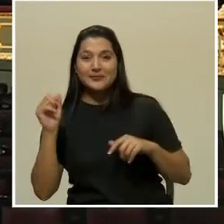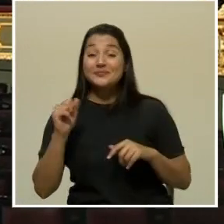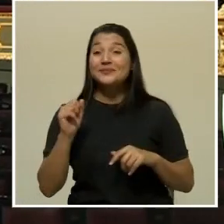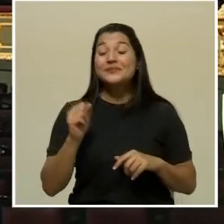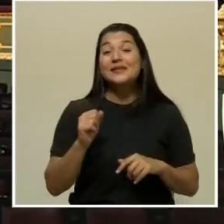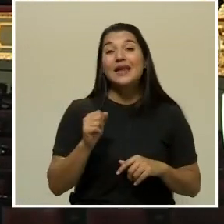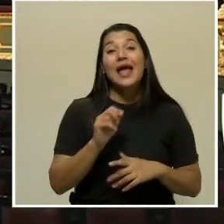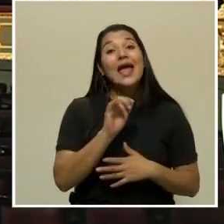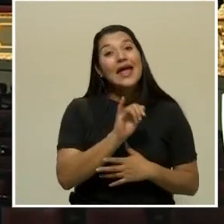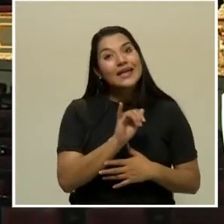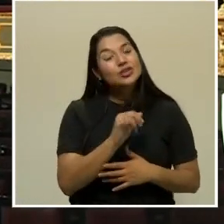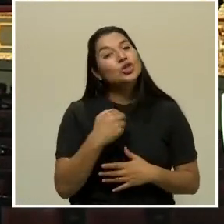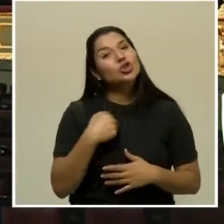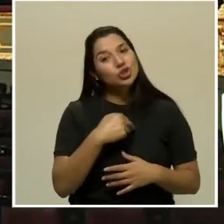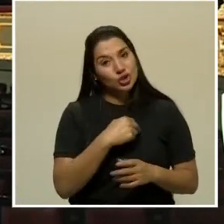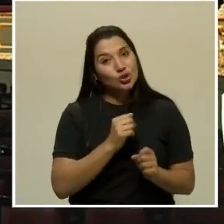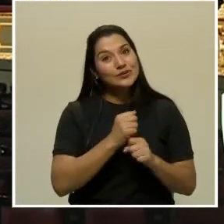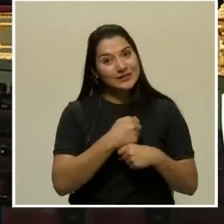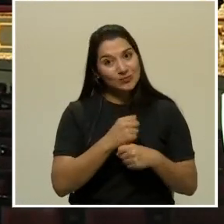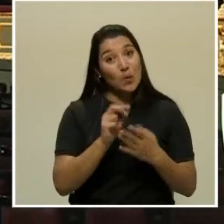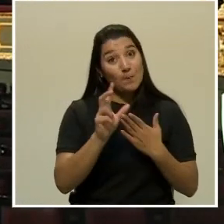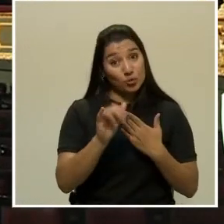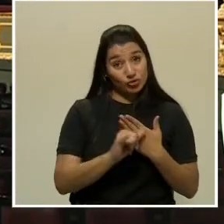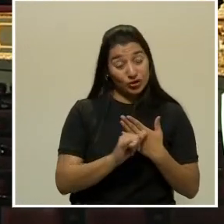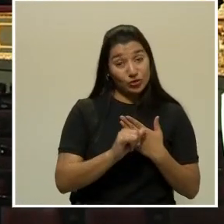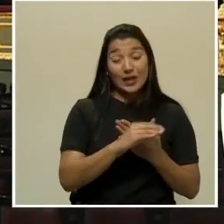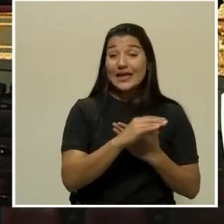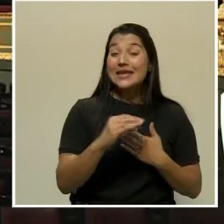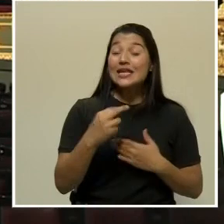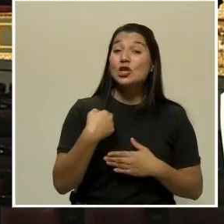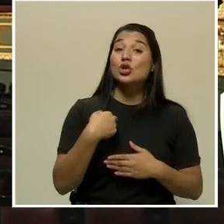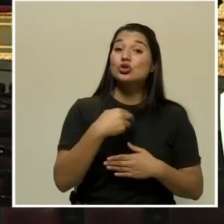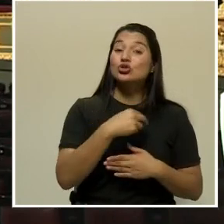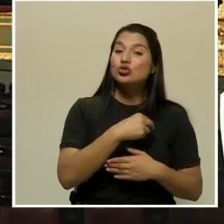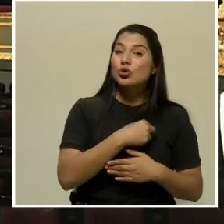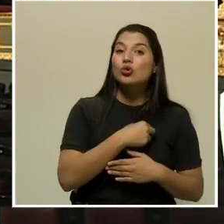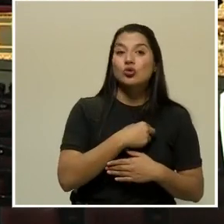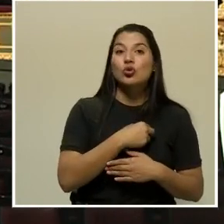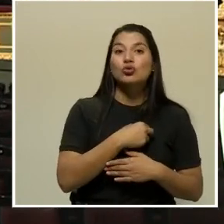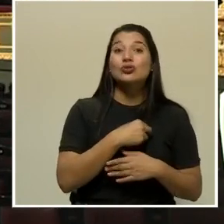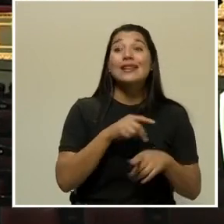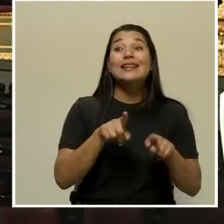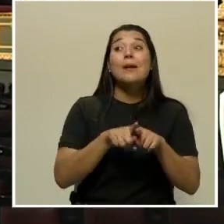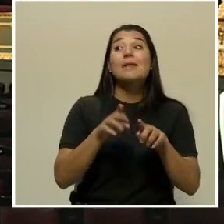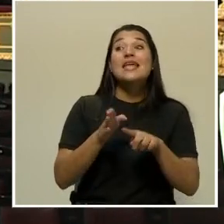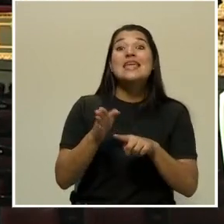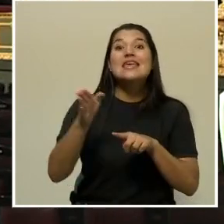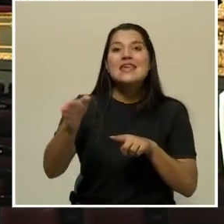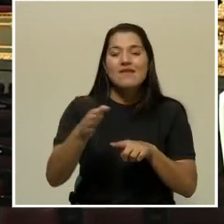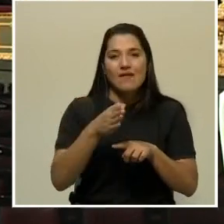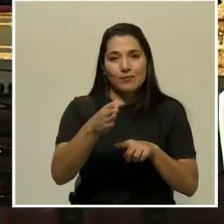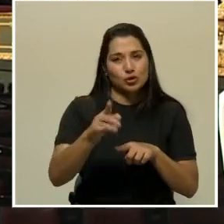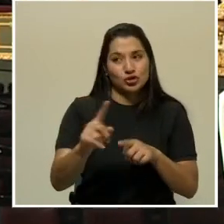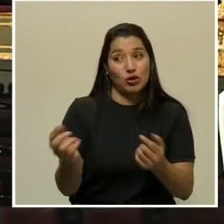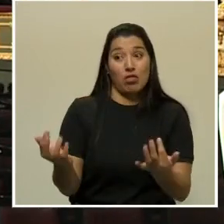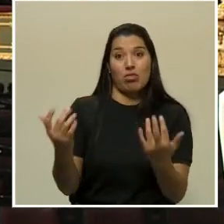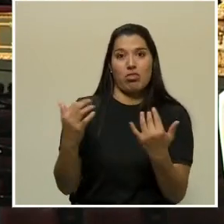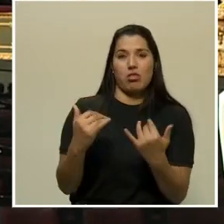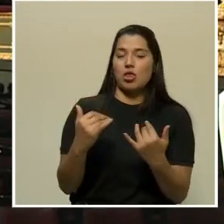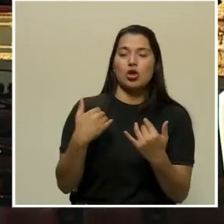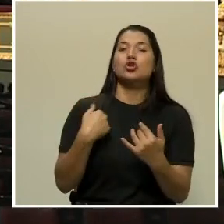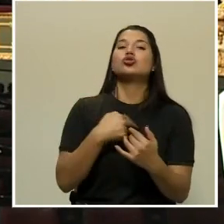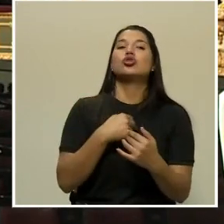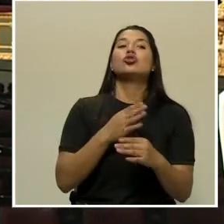lo teníamos y nosotros habíamos hecho una extensión muy importante que era que nos íbamos a territorio. ¿Por qué? Porque para muchos niños